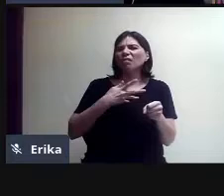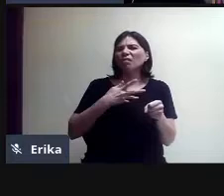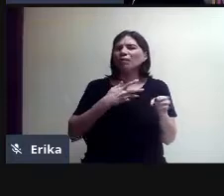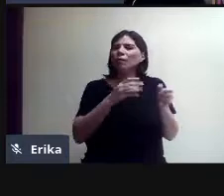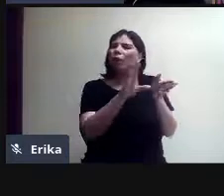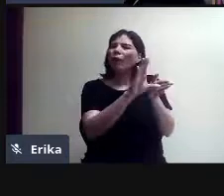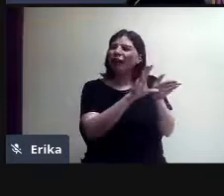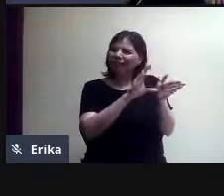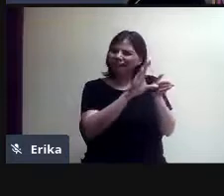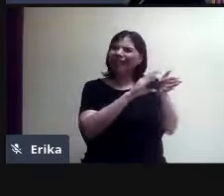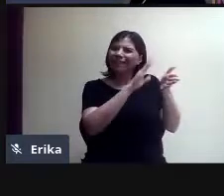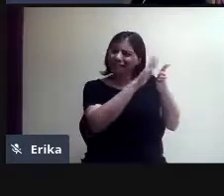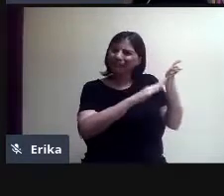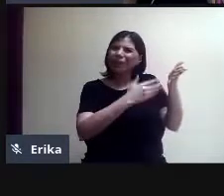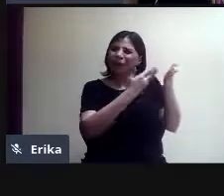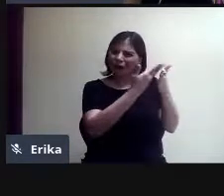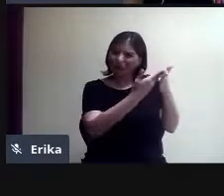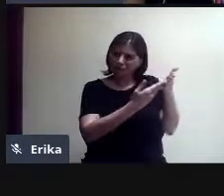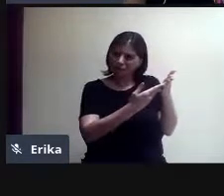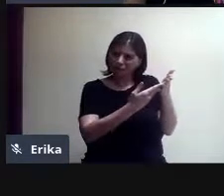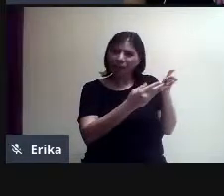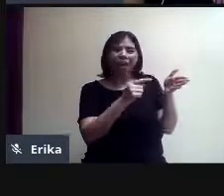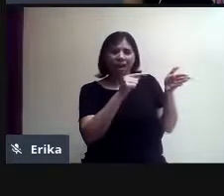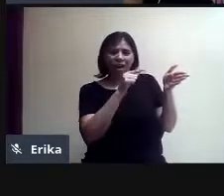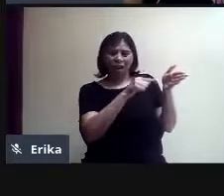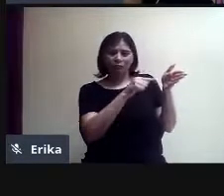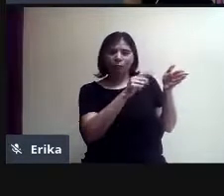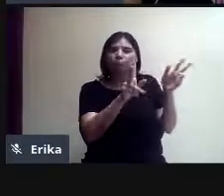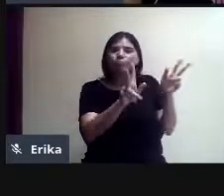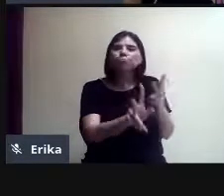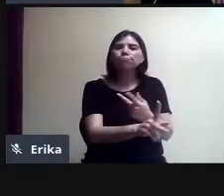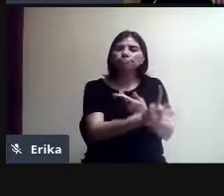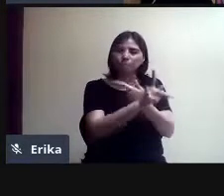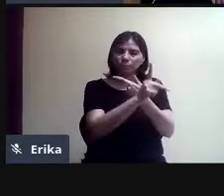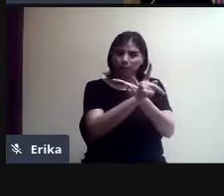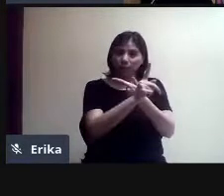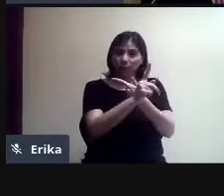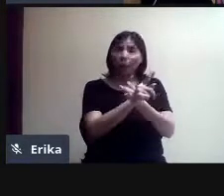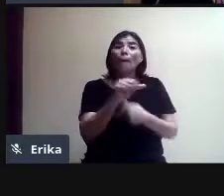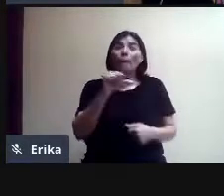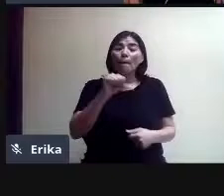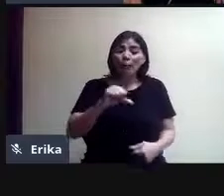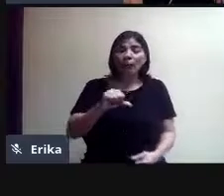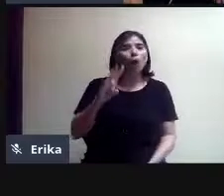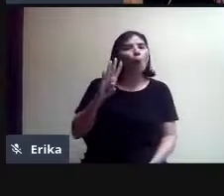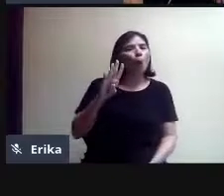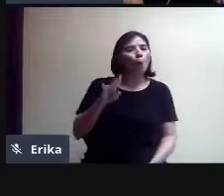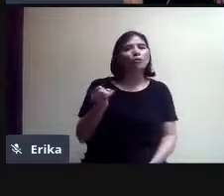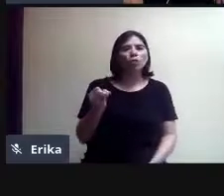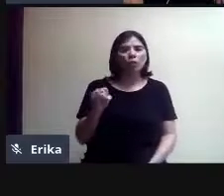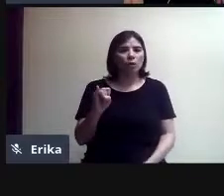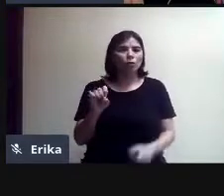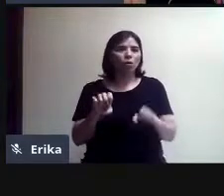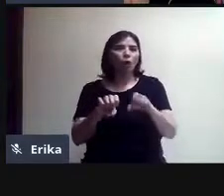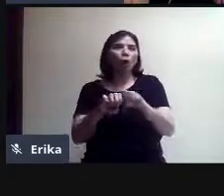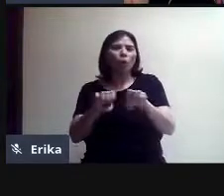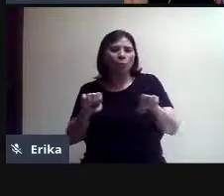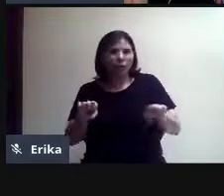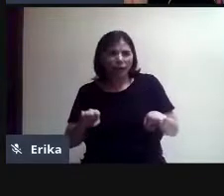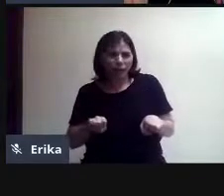programada para hoy, que es 4 de junio, aquí está, ¿sí? Con mi equipo, ¿sí? Que es una